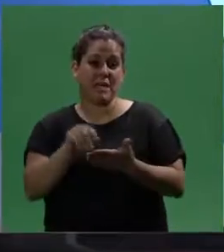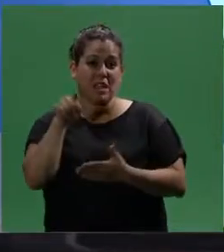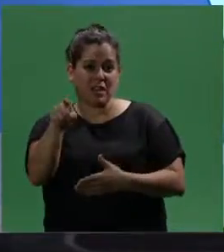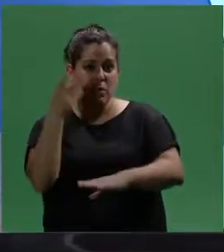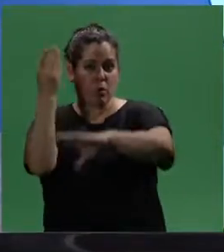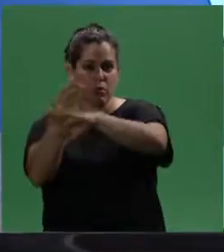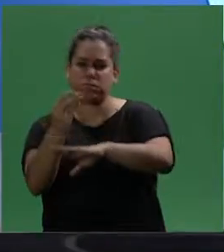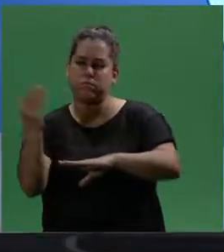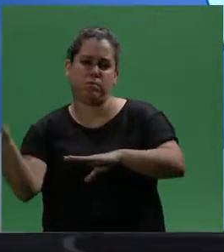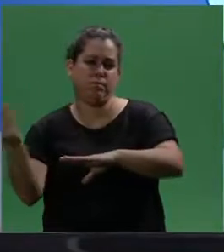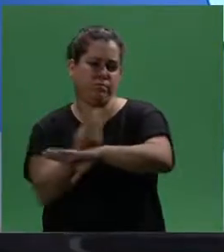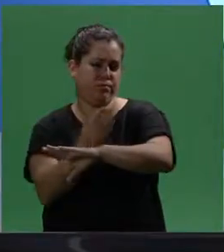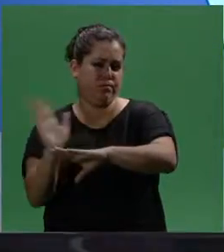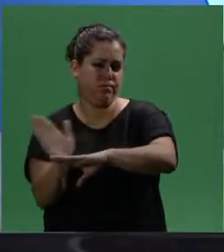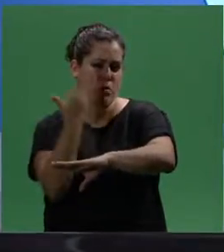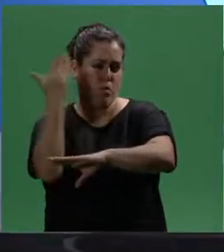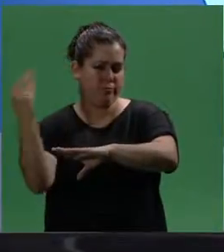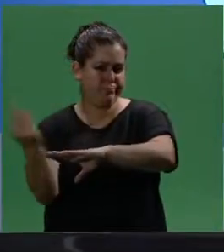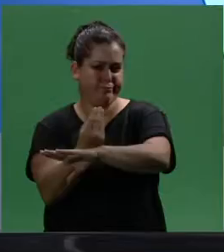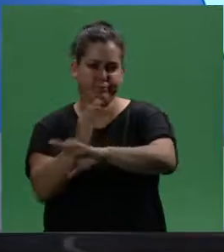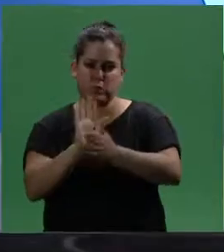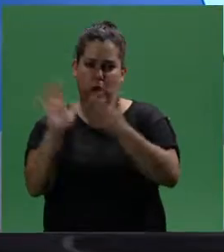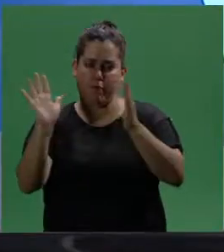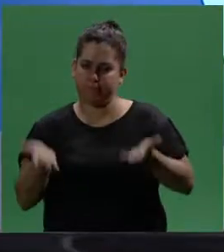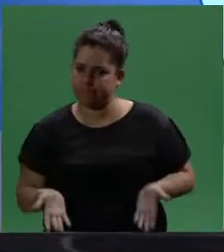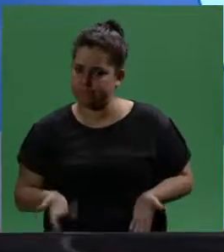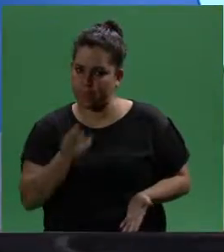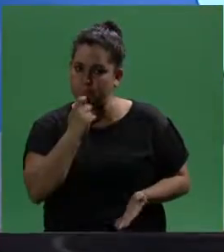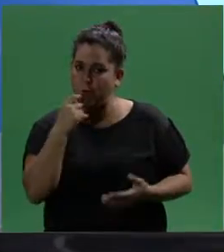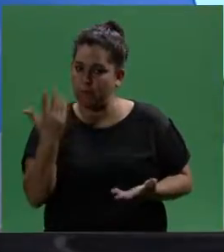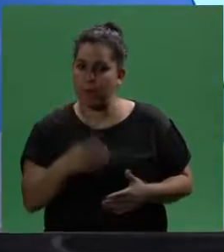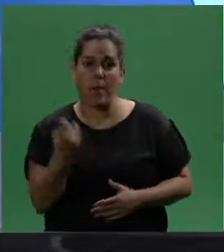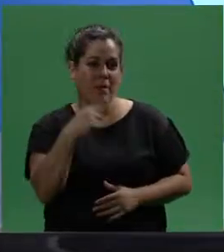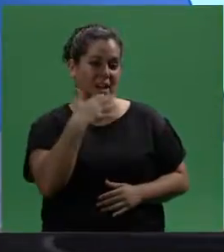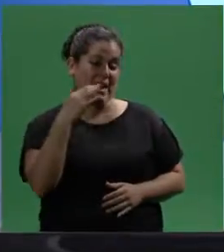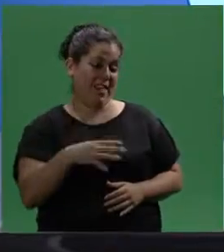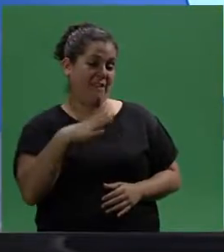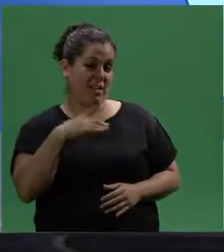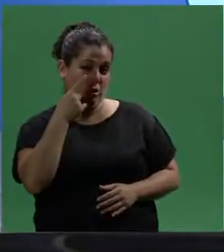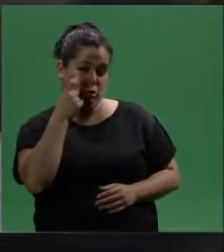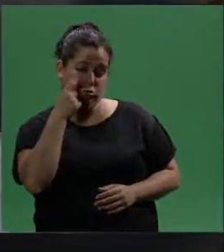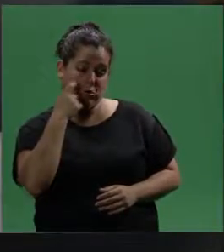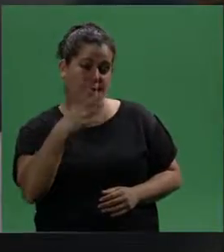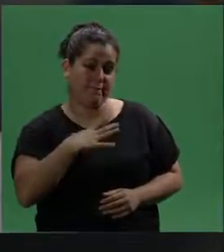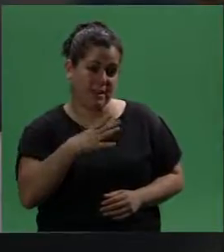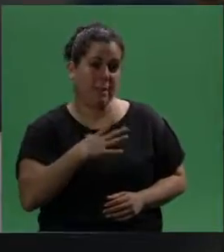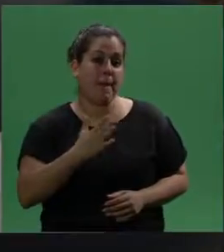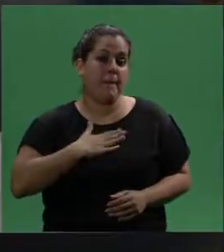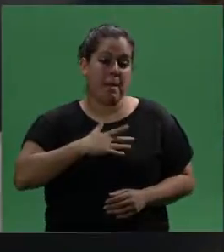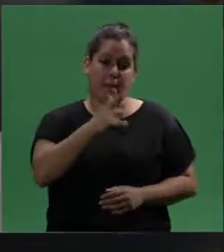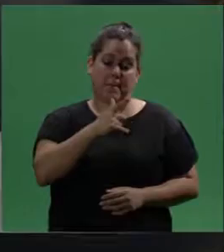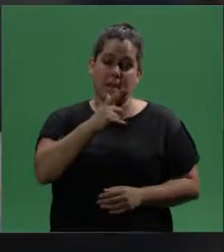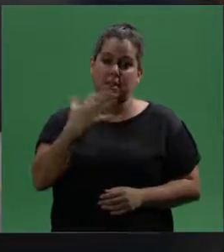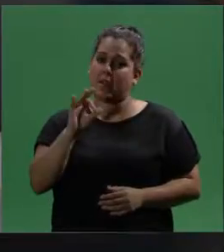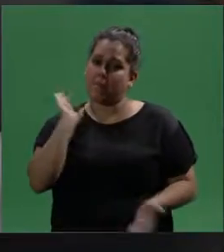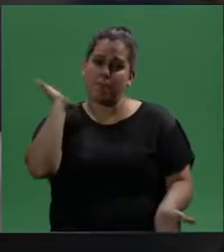caso administrativo, a la destitución o exoneración de su cargo, por ejemplo. Pero la realidad es que falta más control, la realidad me parece